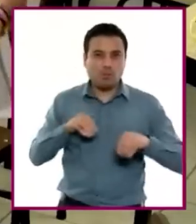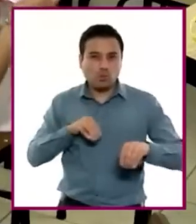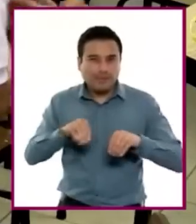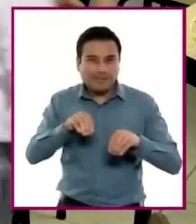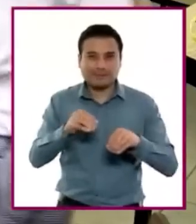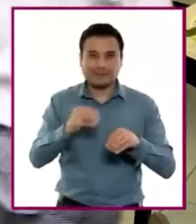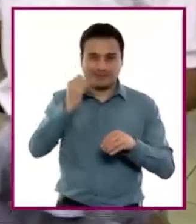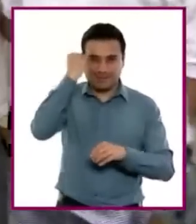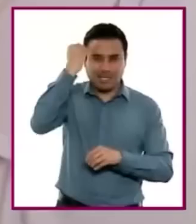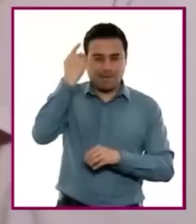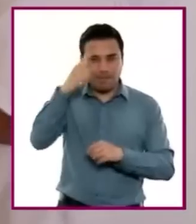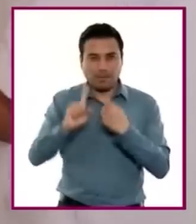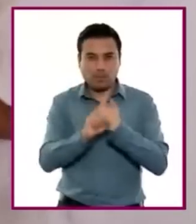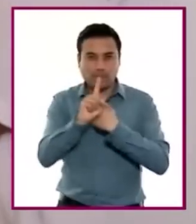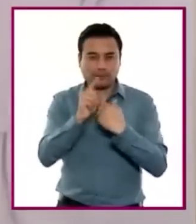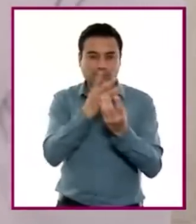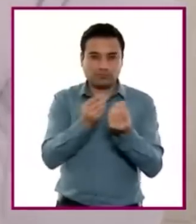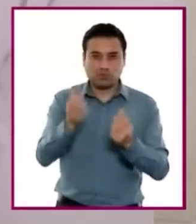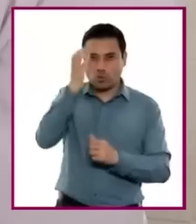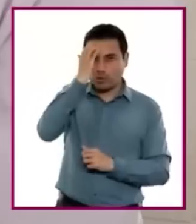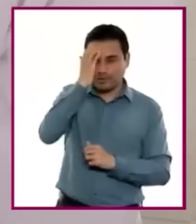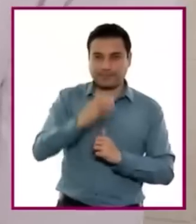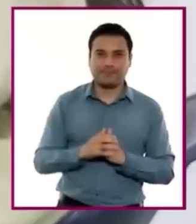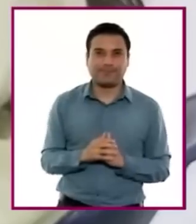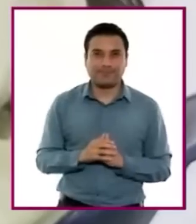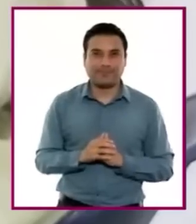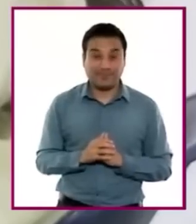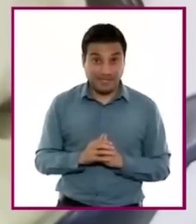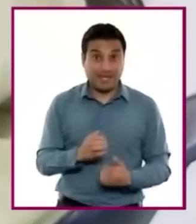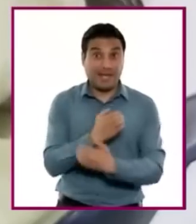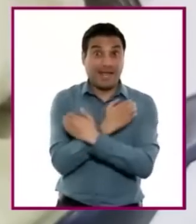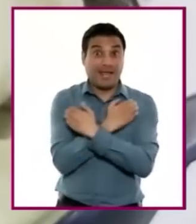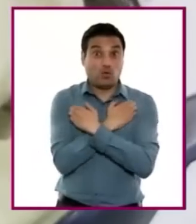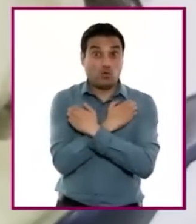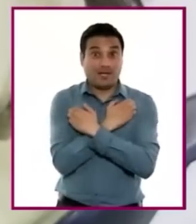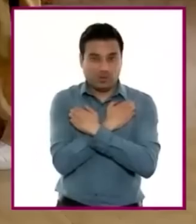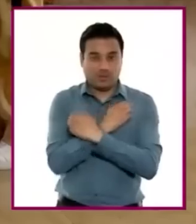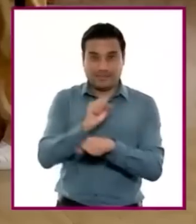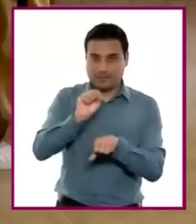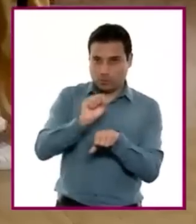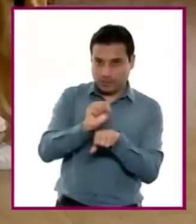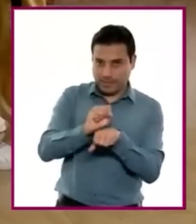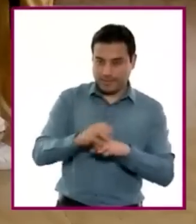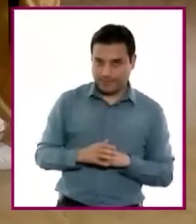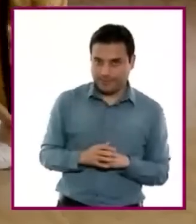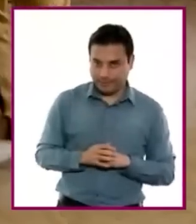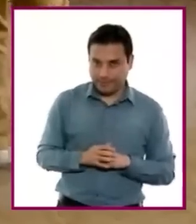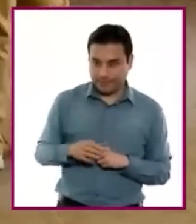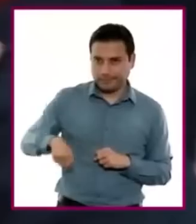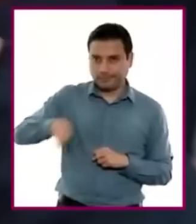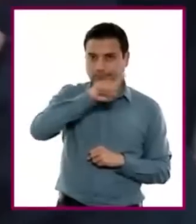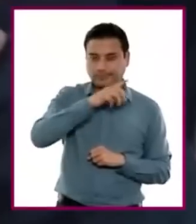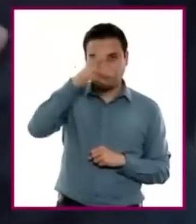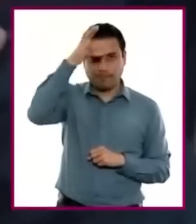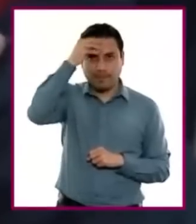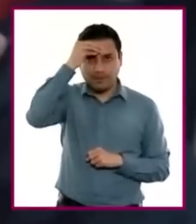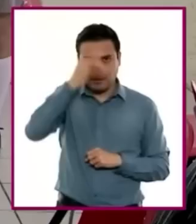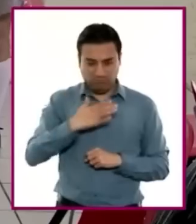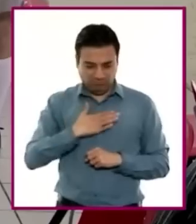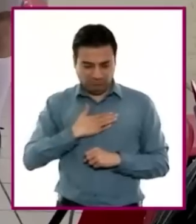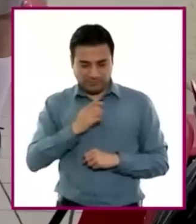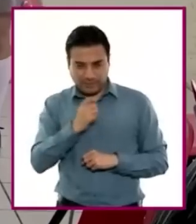solución de problemas. En educación secundaria, se fortalece el conocimiento de sí y de los demás, orientado a la